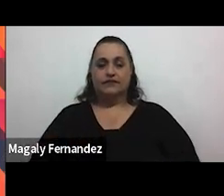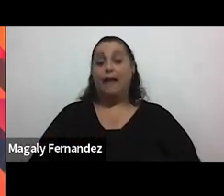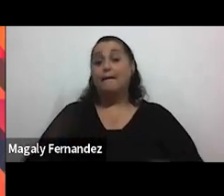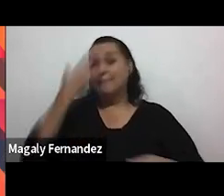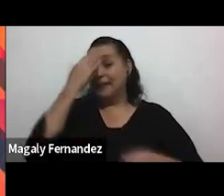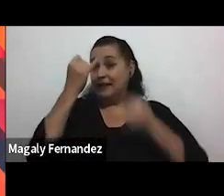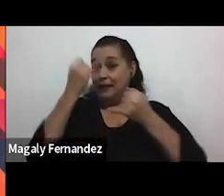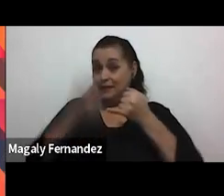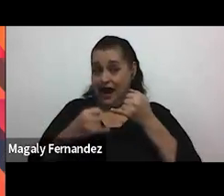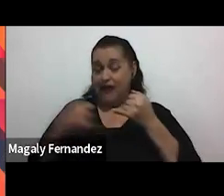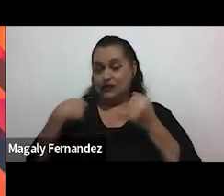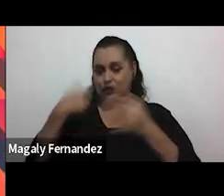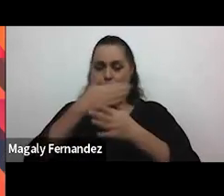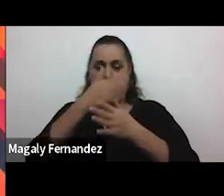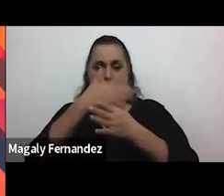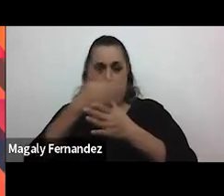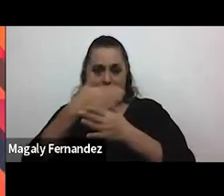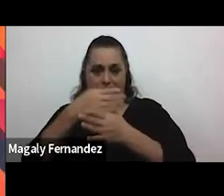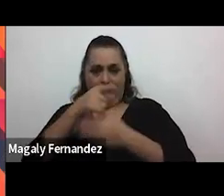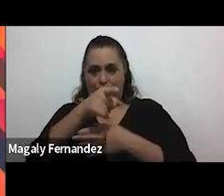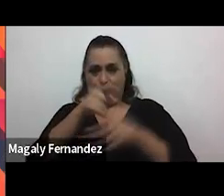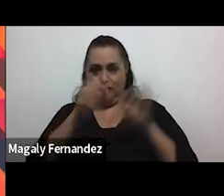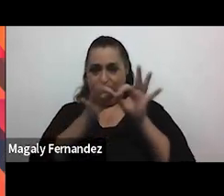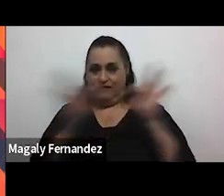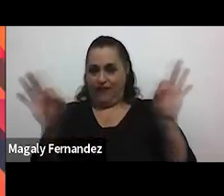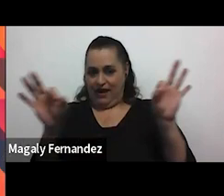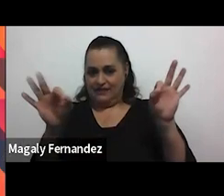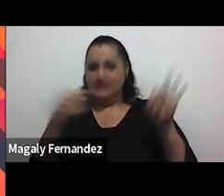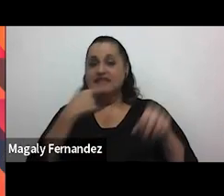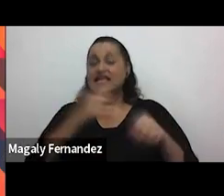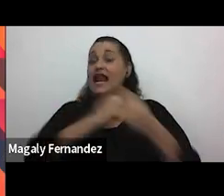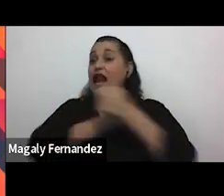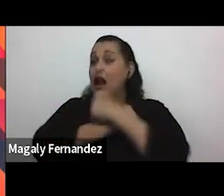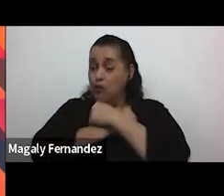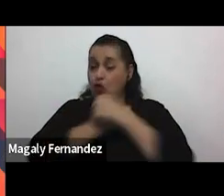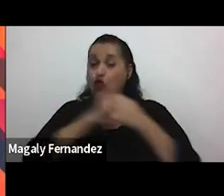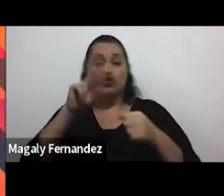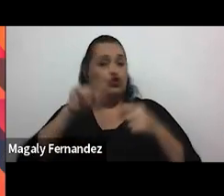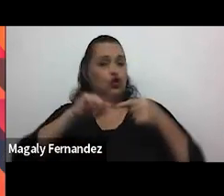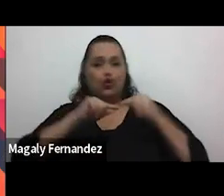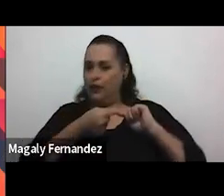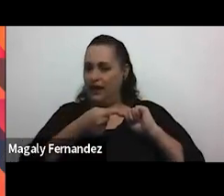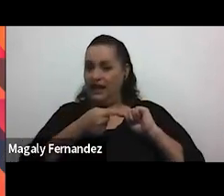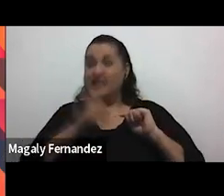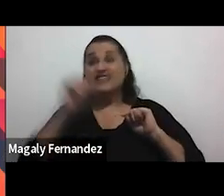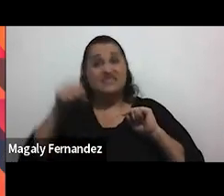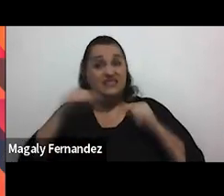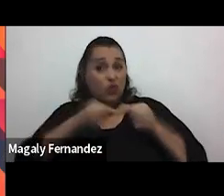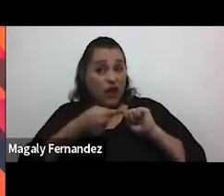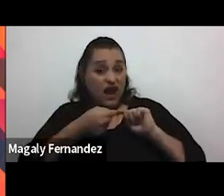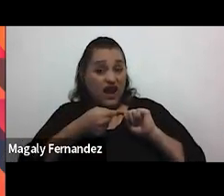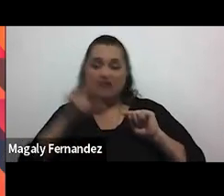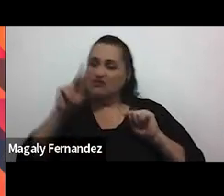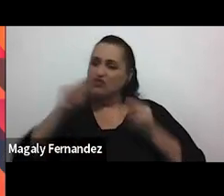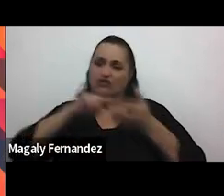cerrar les comparto esta frase que dice el amor no duele y si duele no es